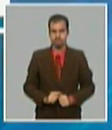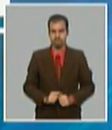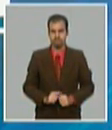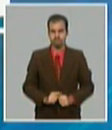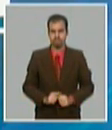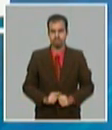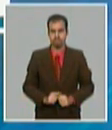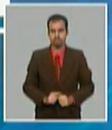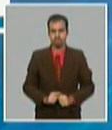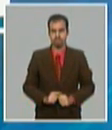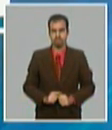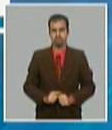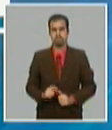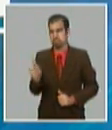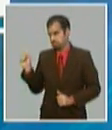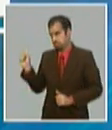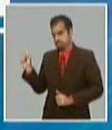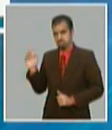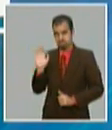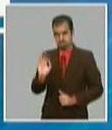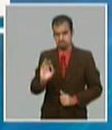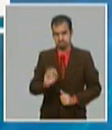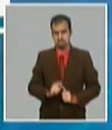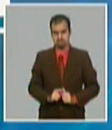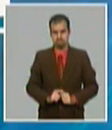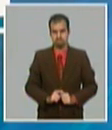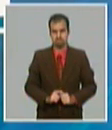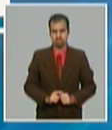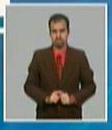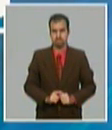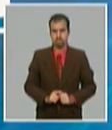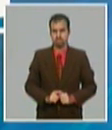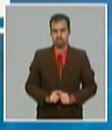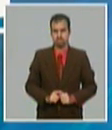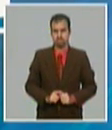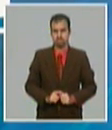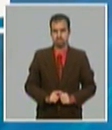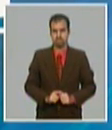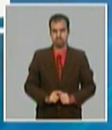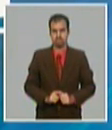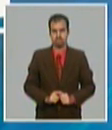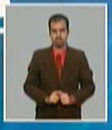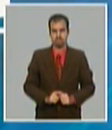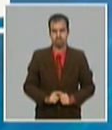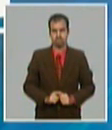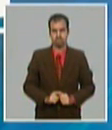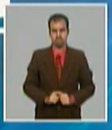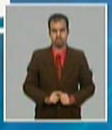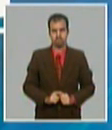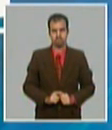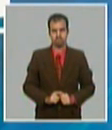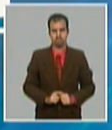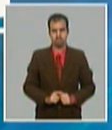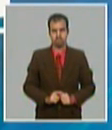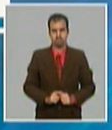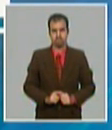que yo les pido ir a la diapositiva 39 para explicar entonces el 2020